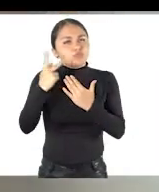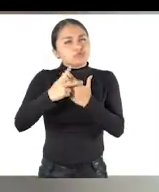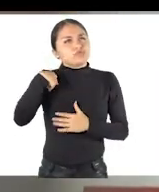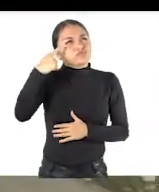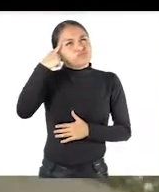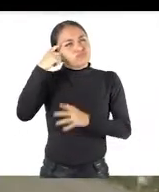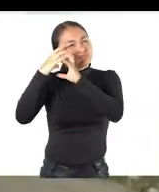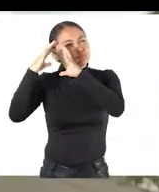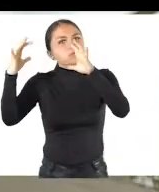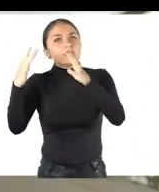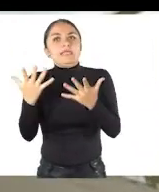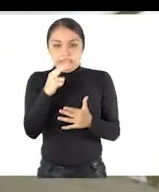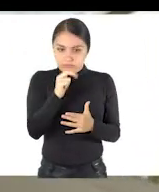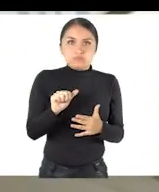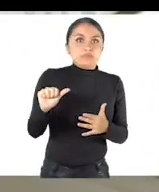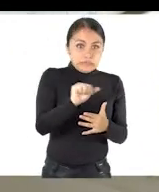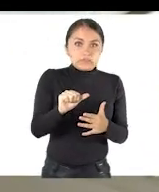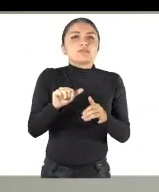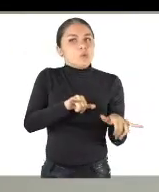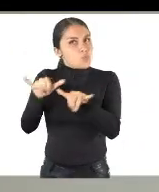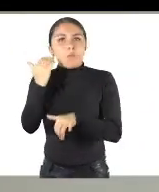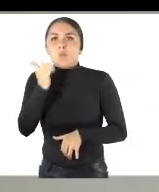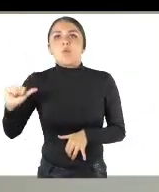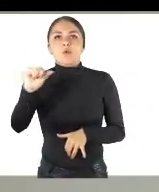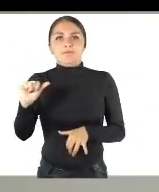proyecto de vida diferente, tanto para las niñas como para las mujeres.